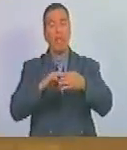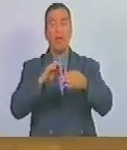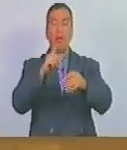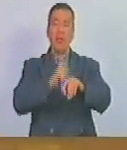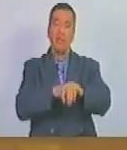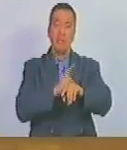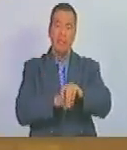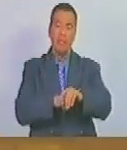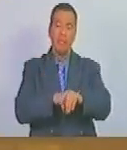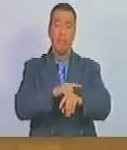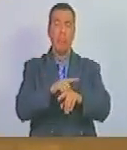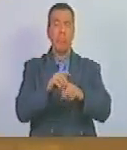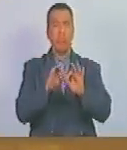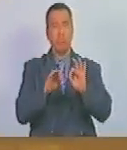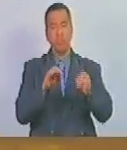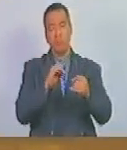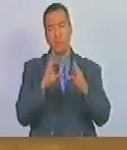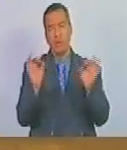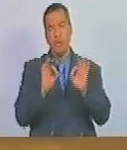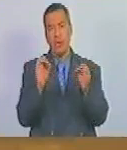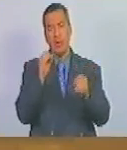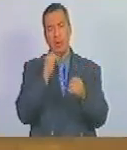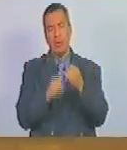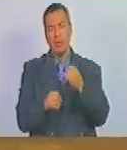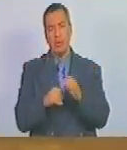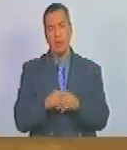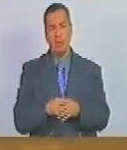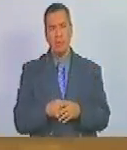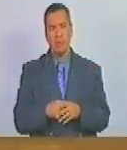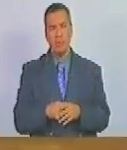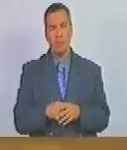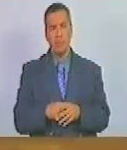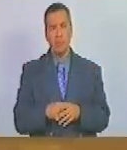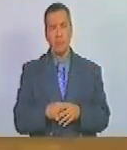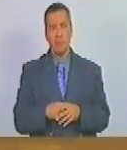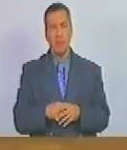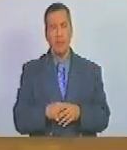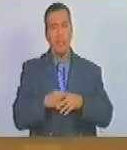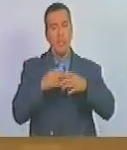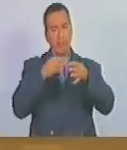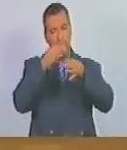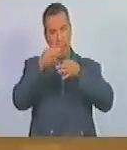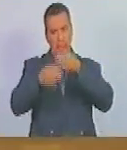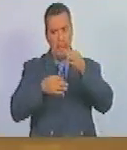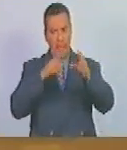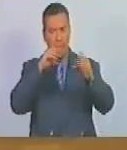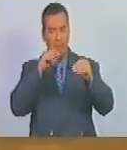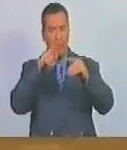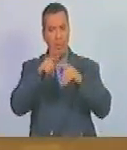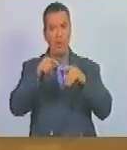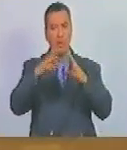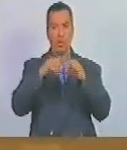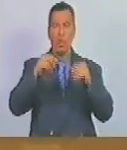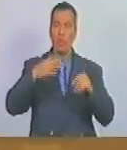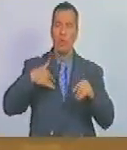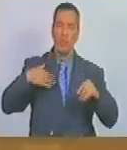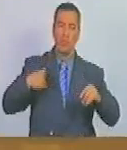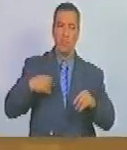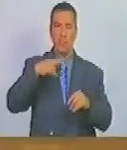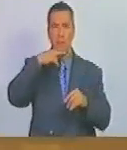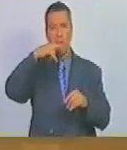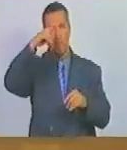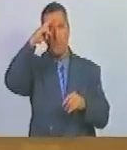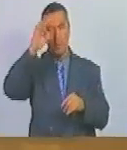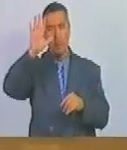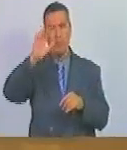para expresar lo que sentimos por el padre de la